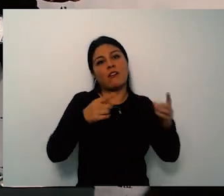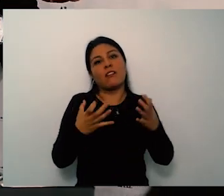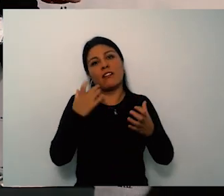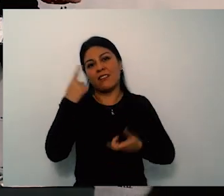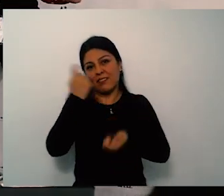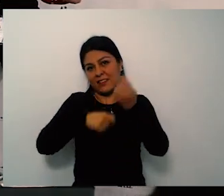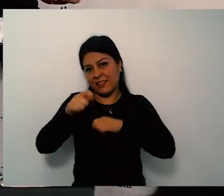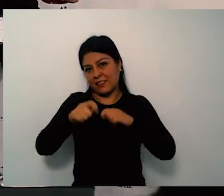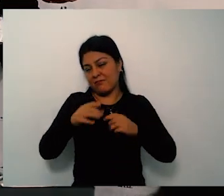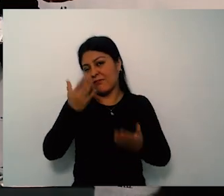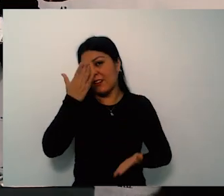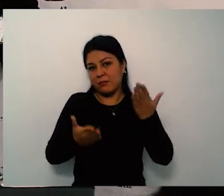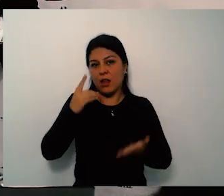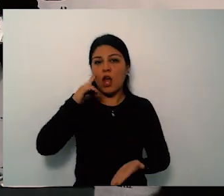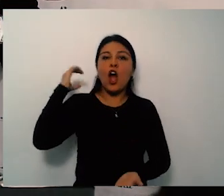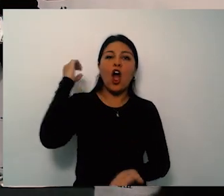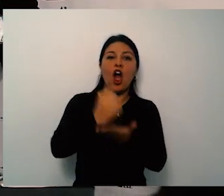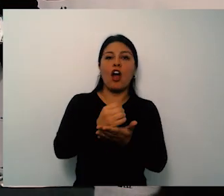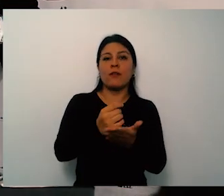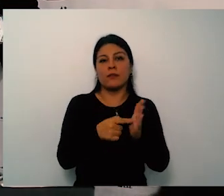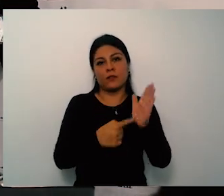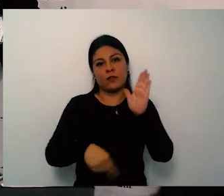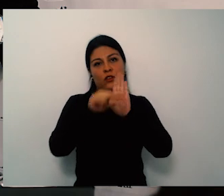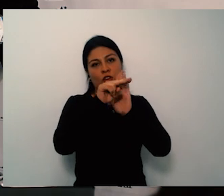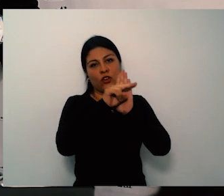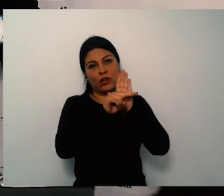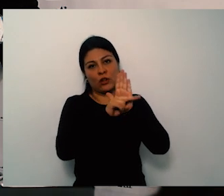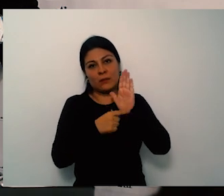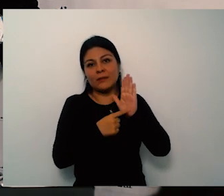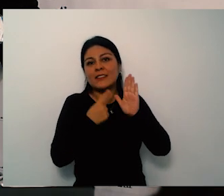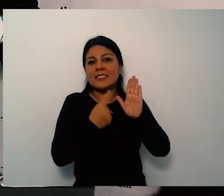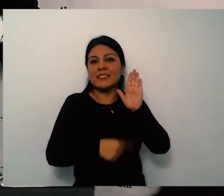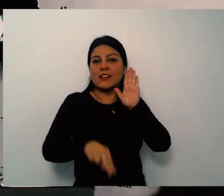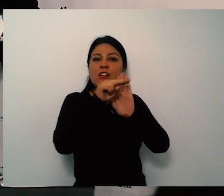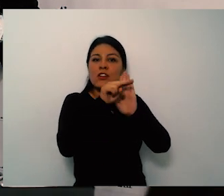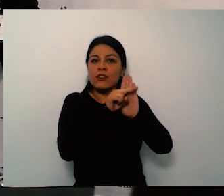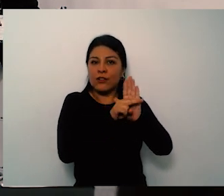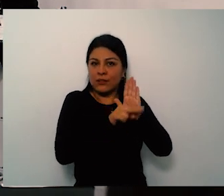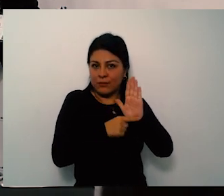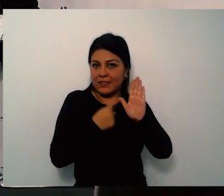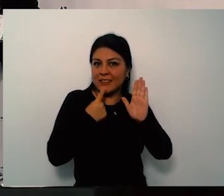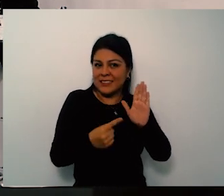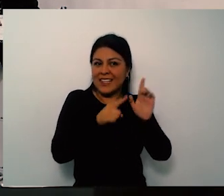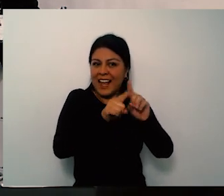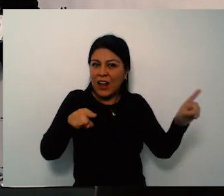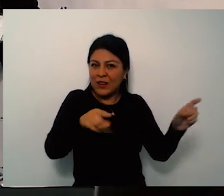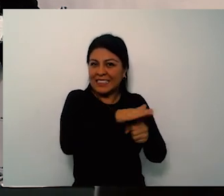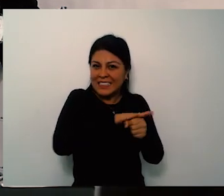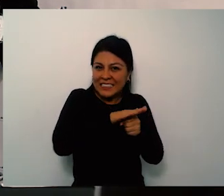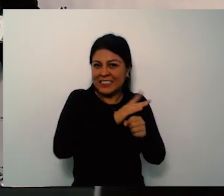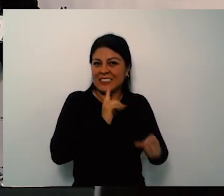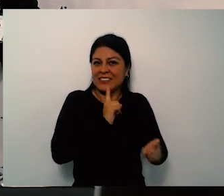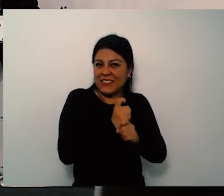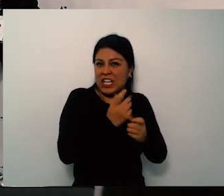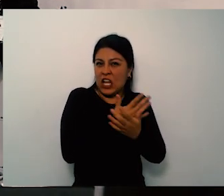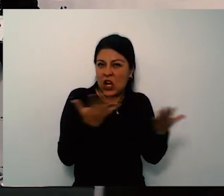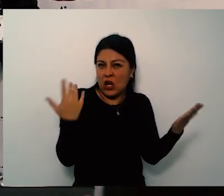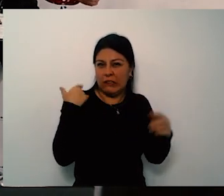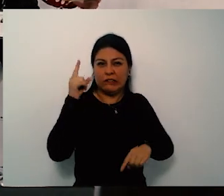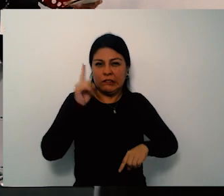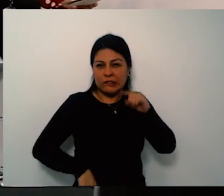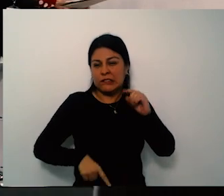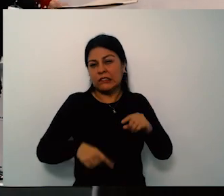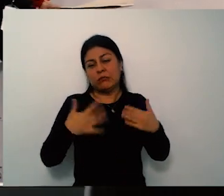y gracias señora Francia ahorita le damos paso a la señora Carmen Rosa Moreno de la Asociación de Usuarios de Nazaret